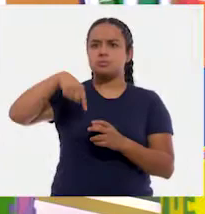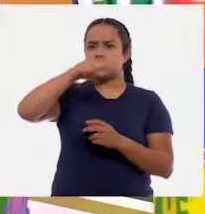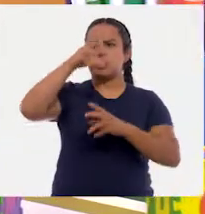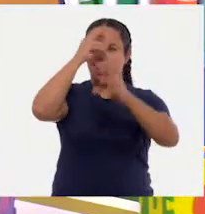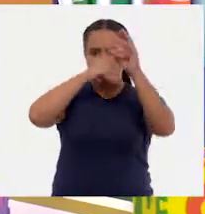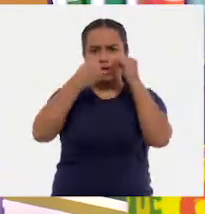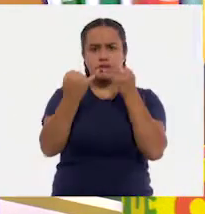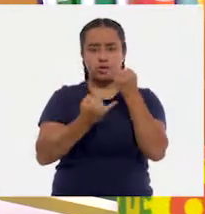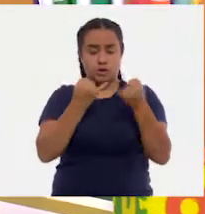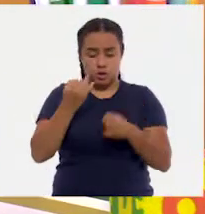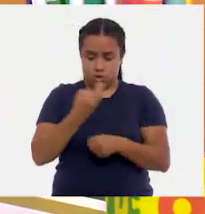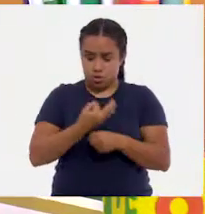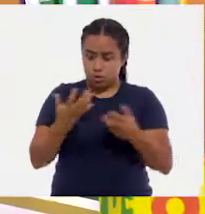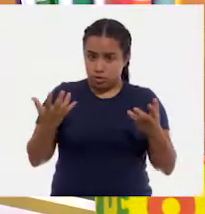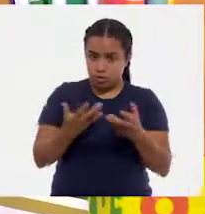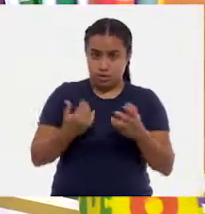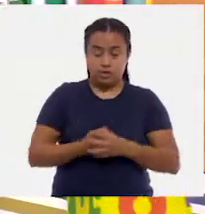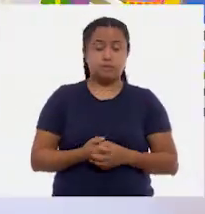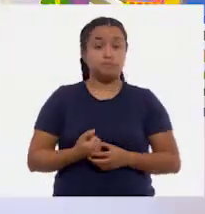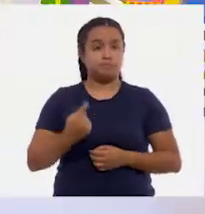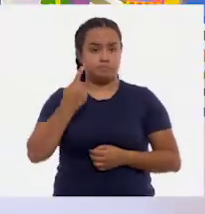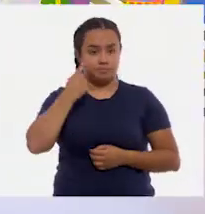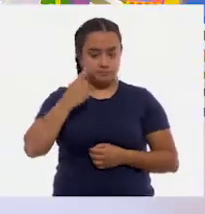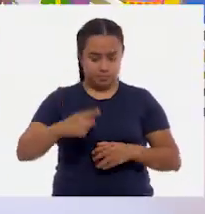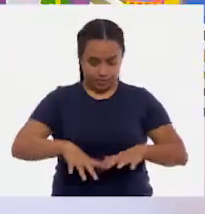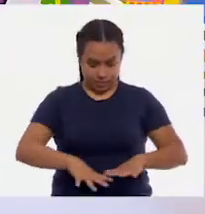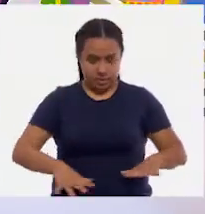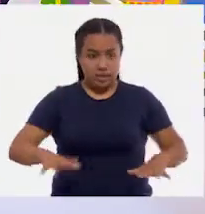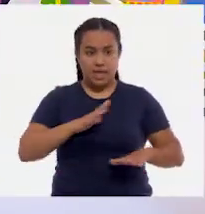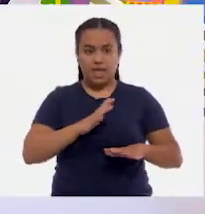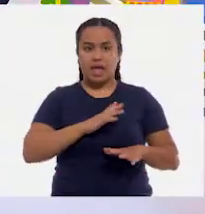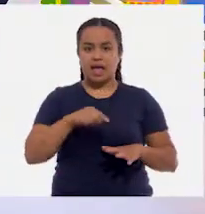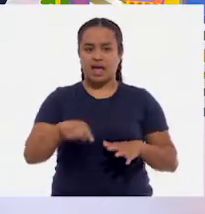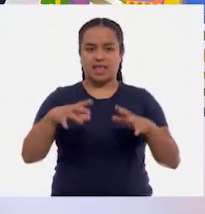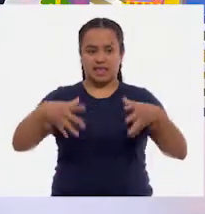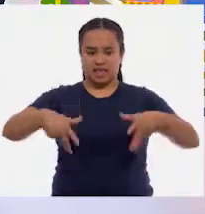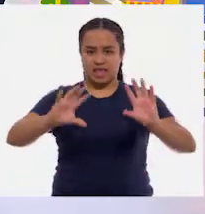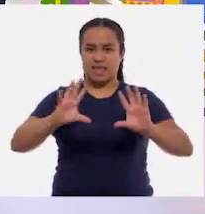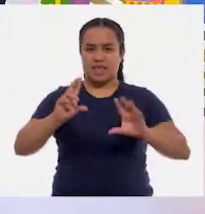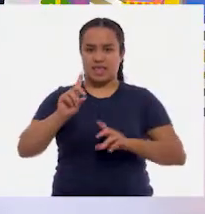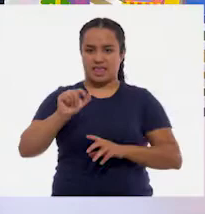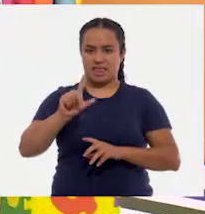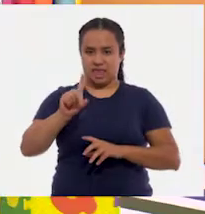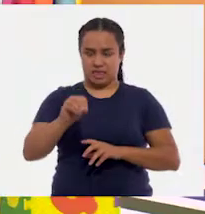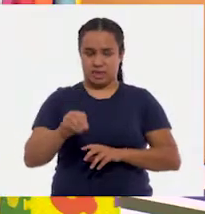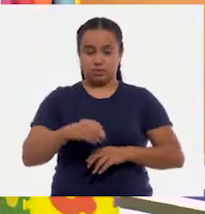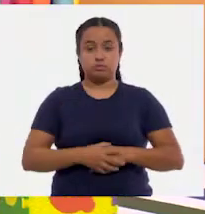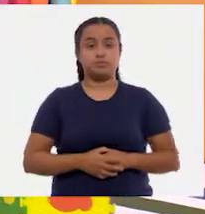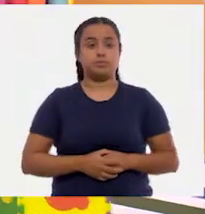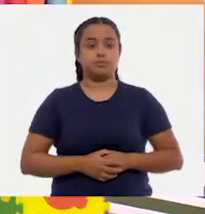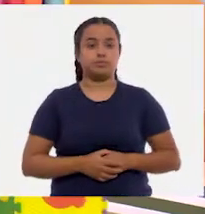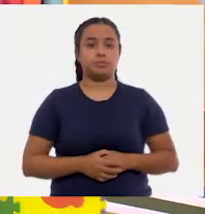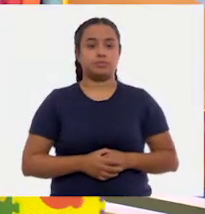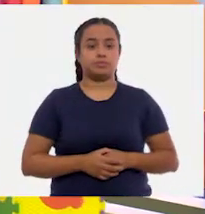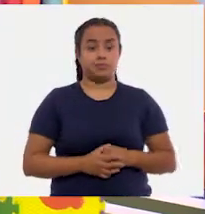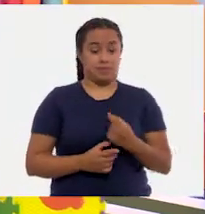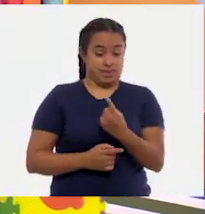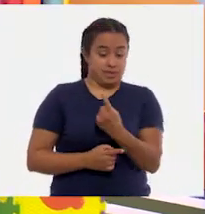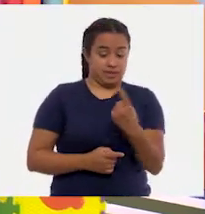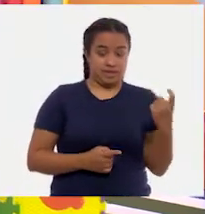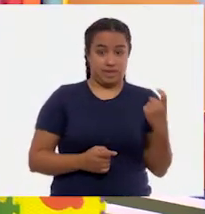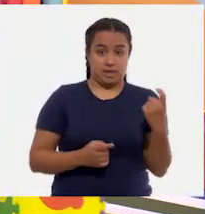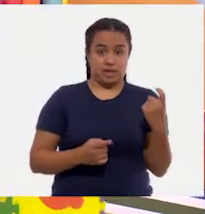vamos a hacer lo siguiente, Leticia. Tenemos aquí en el piso este dado. ¿Sí? Sí. Vamos a sumarle a 100